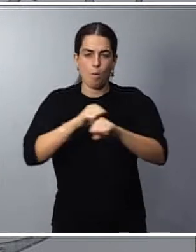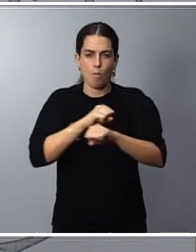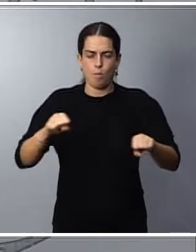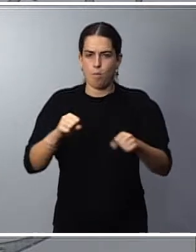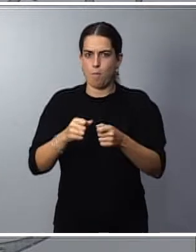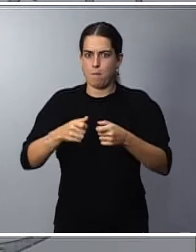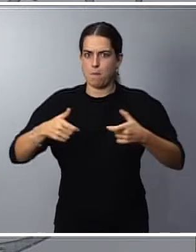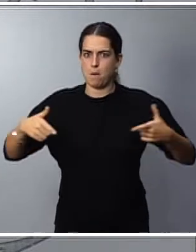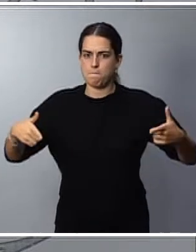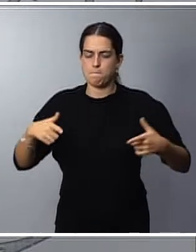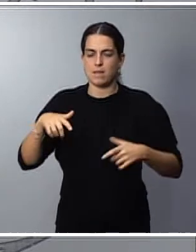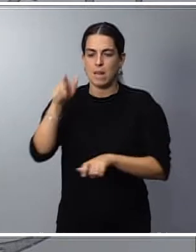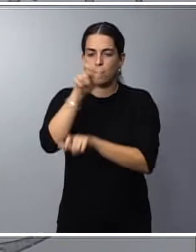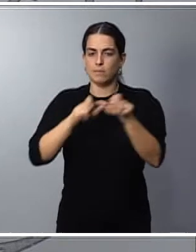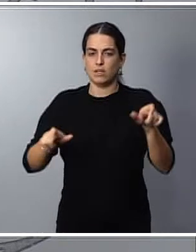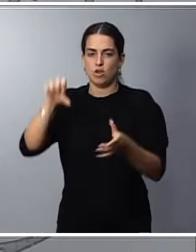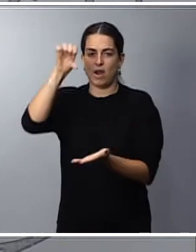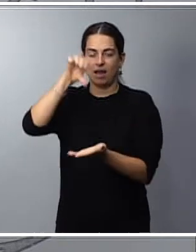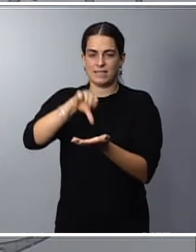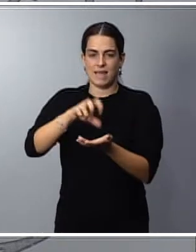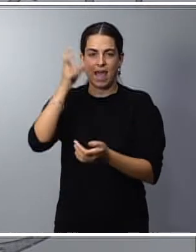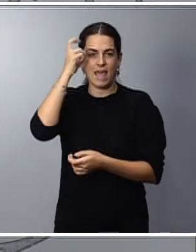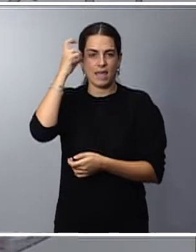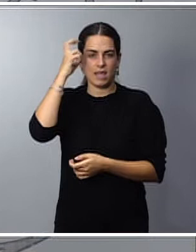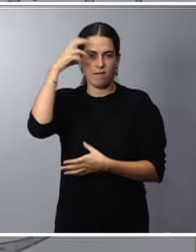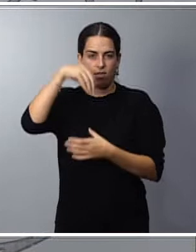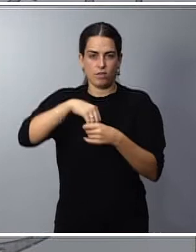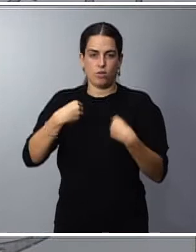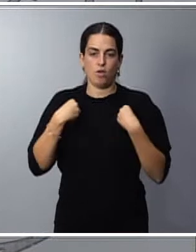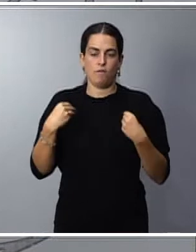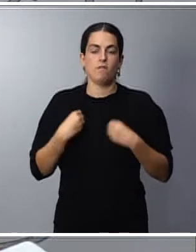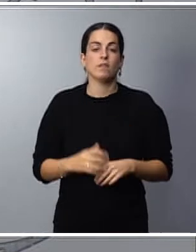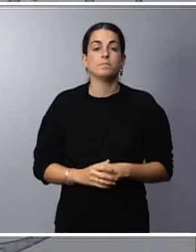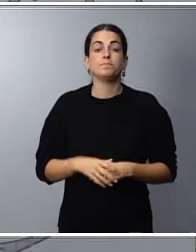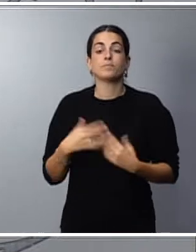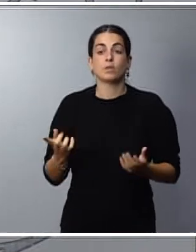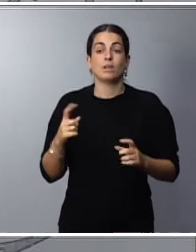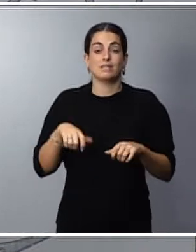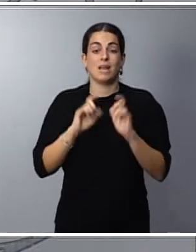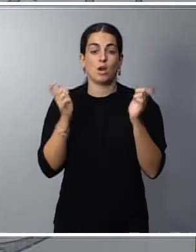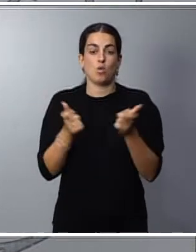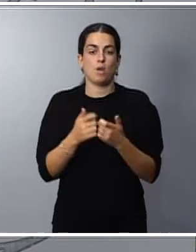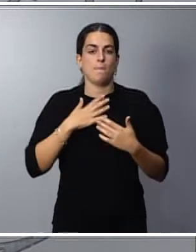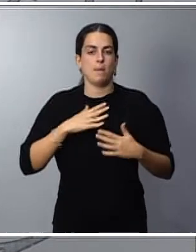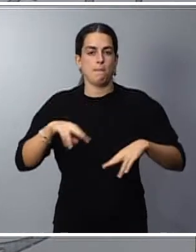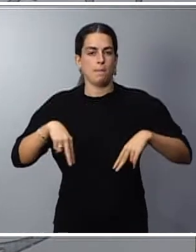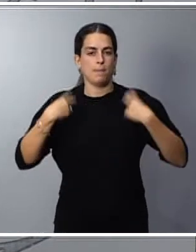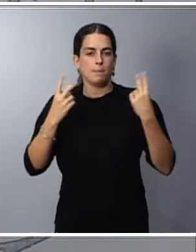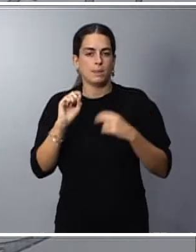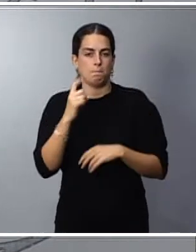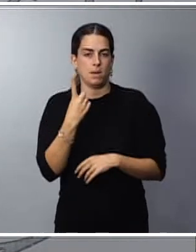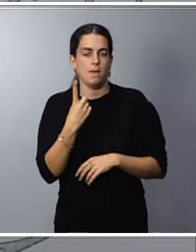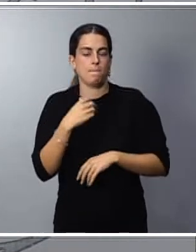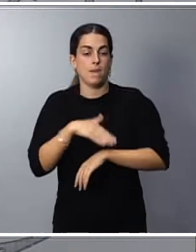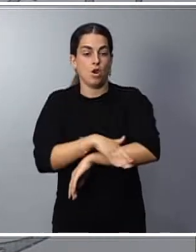habitantes de Kiev. Y en ese sentido y en el marco desta reunión me van a permitir ustedes que en nombre del Gobierno transmitamos